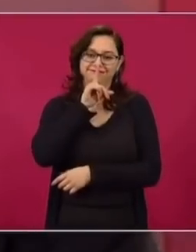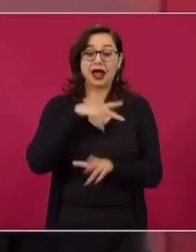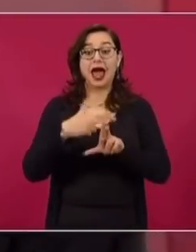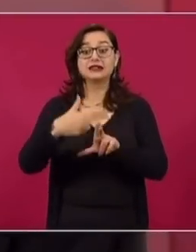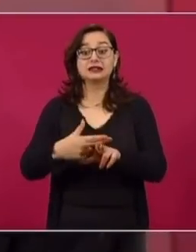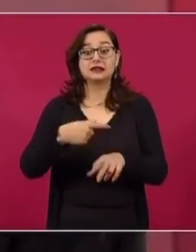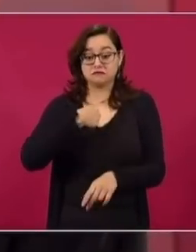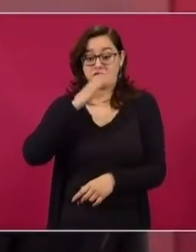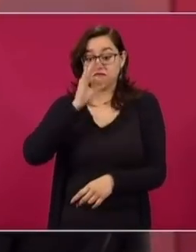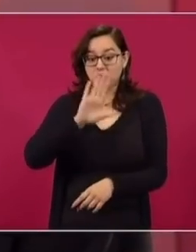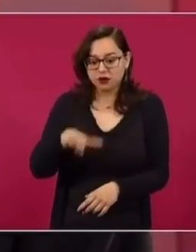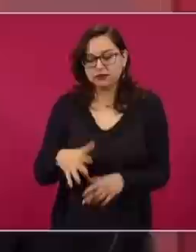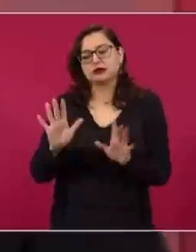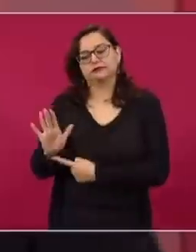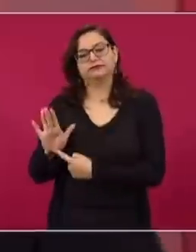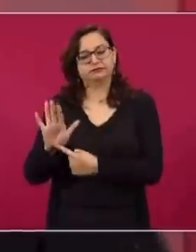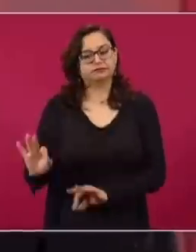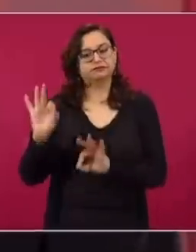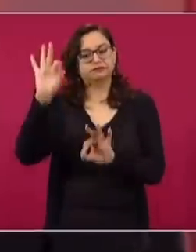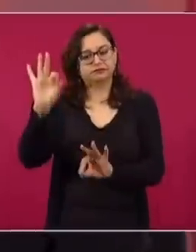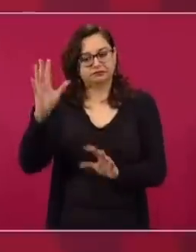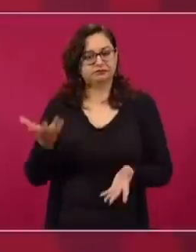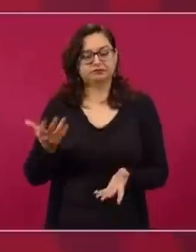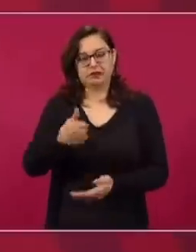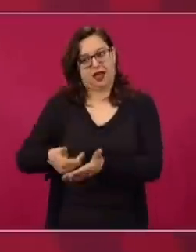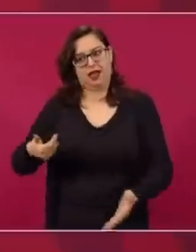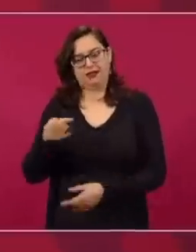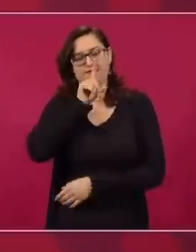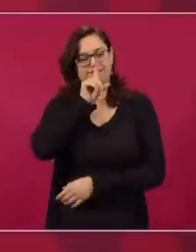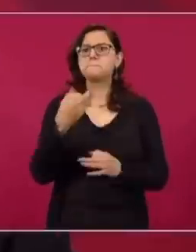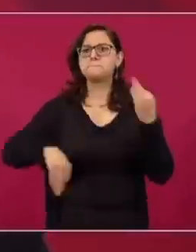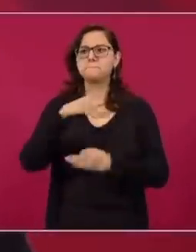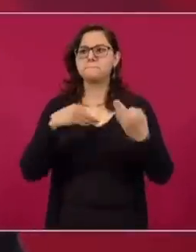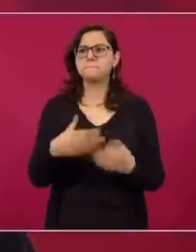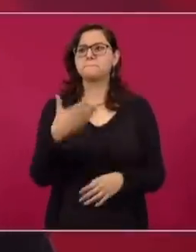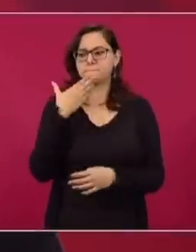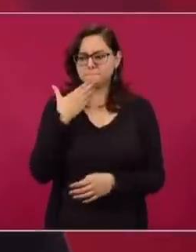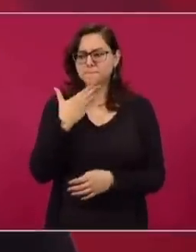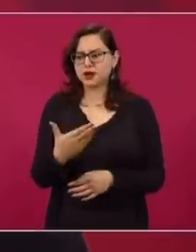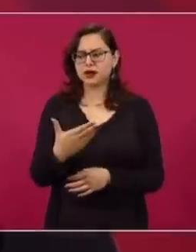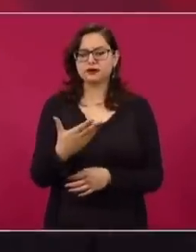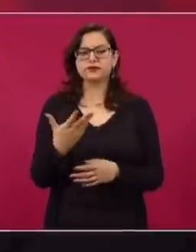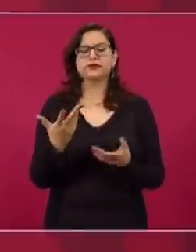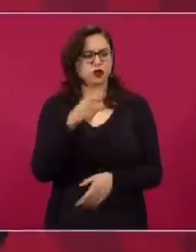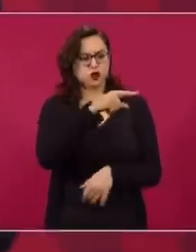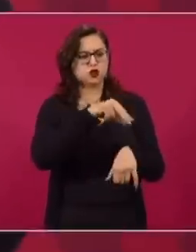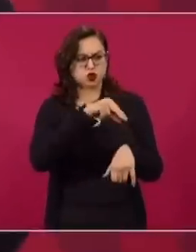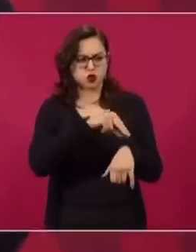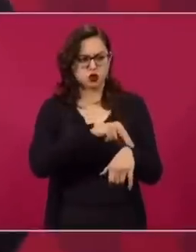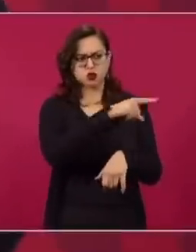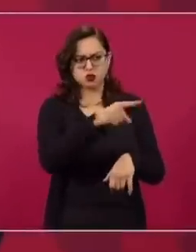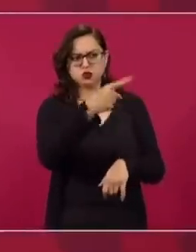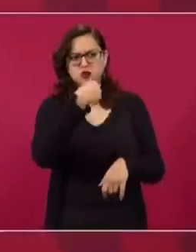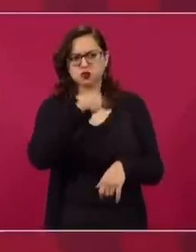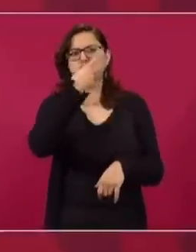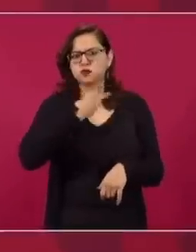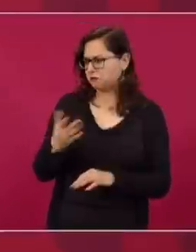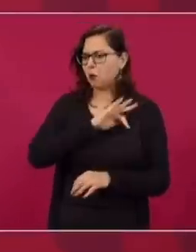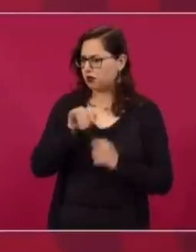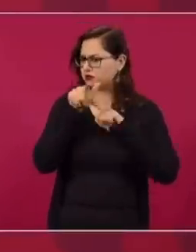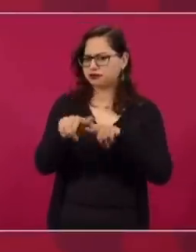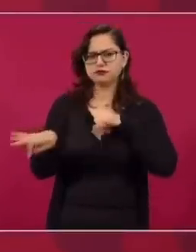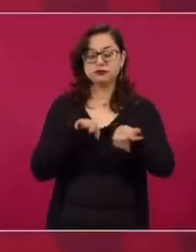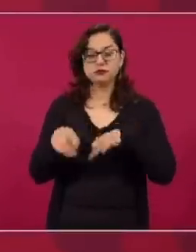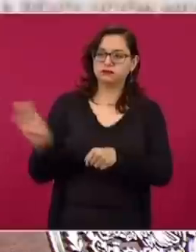Ya lo he dicho, de modo que todo va muy bien. Me garantizaron los médicos que puedo seguir adelante, me siento bien,